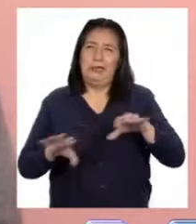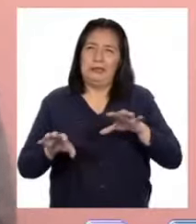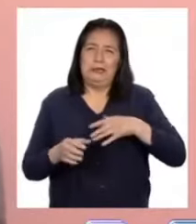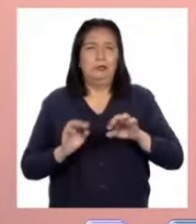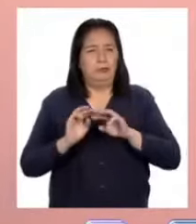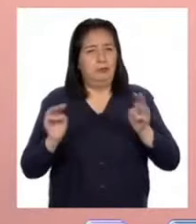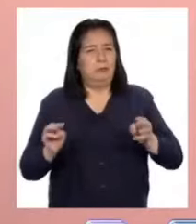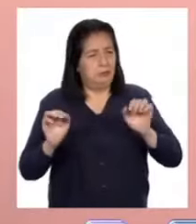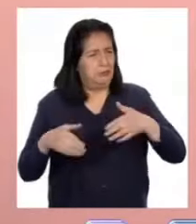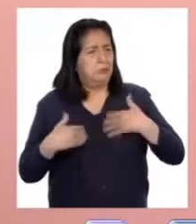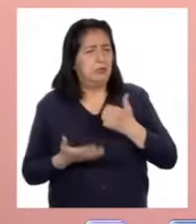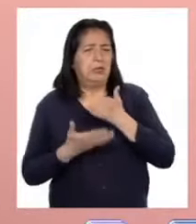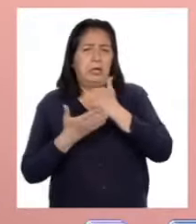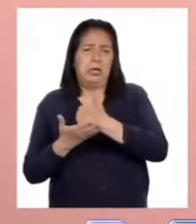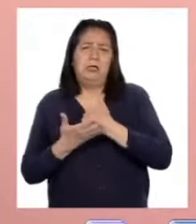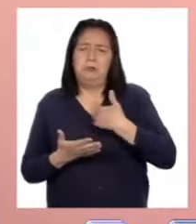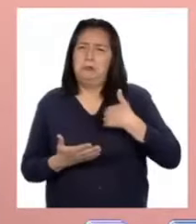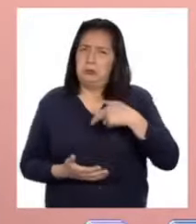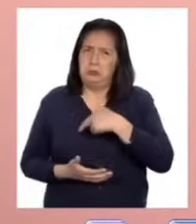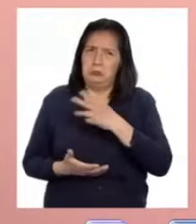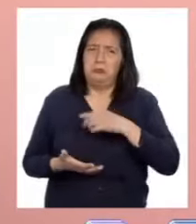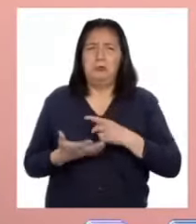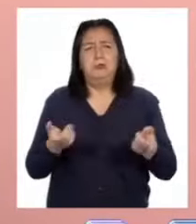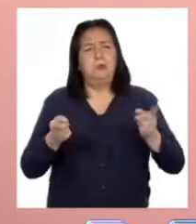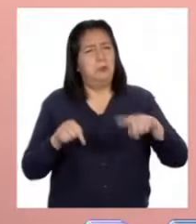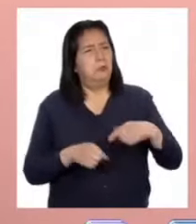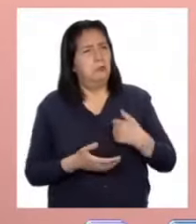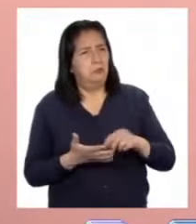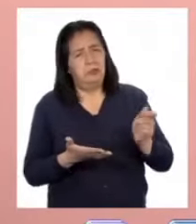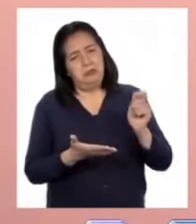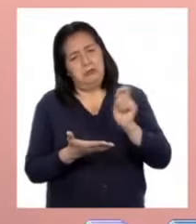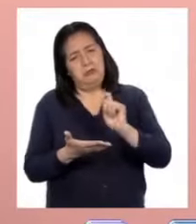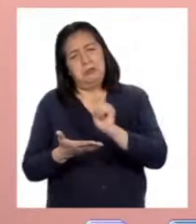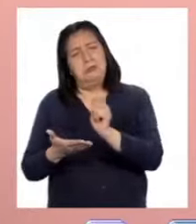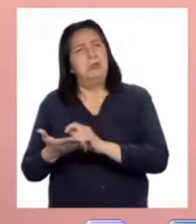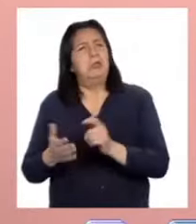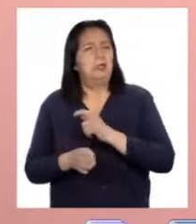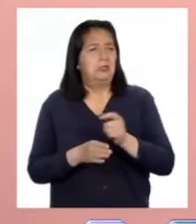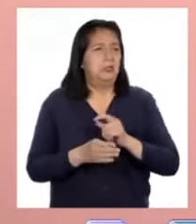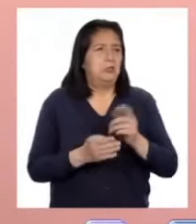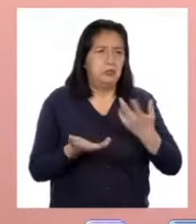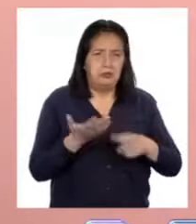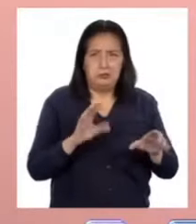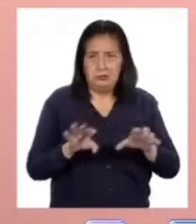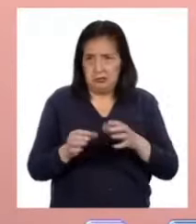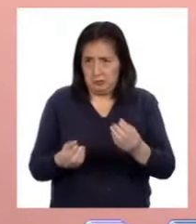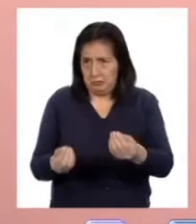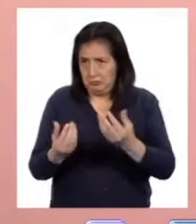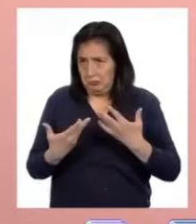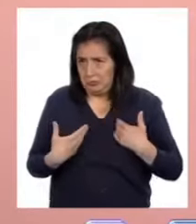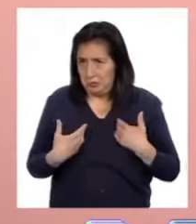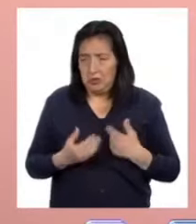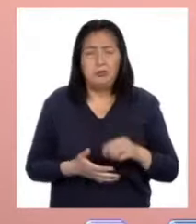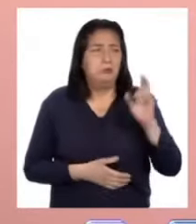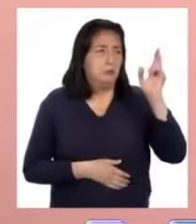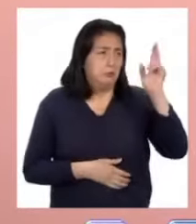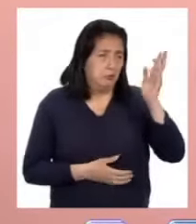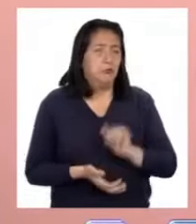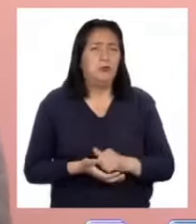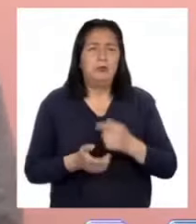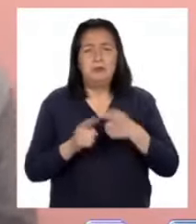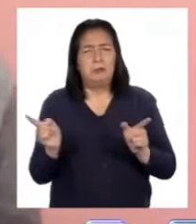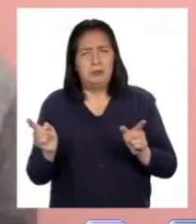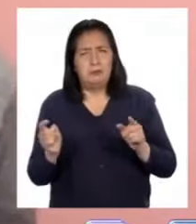que nos puede ayudar a todos nosotros al momento de hacer las tareas, retos y actividades que nos dejan nuestros profesores.